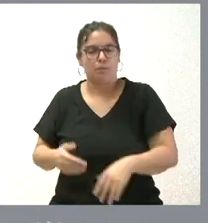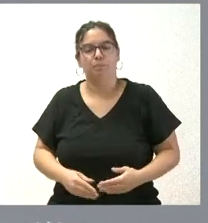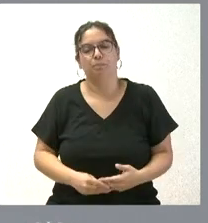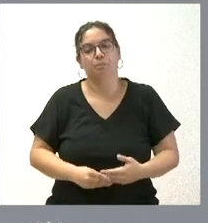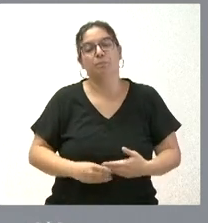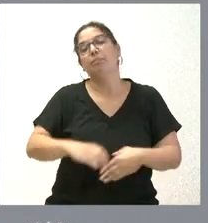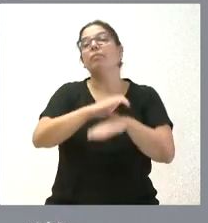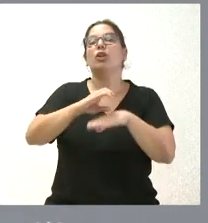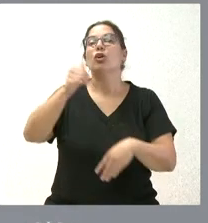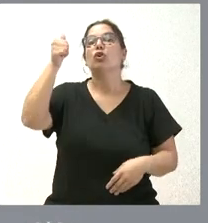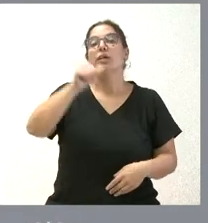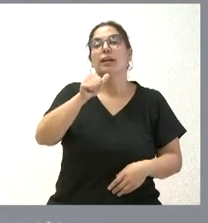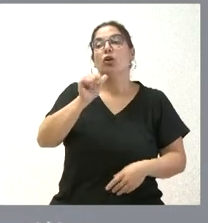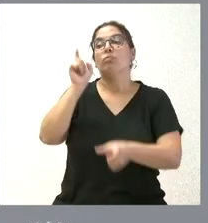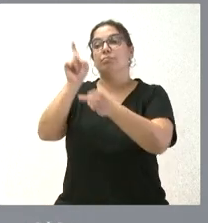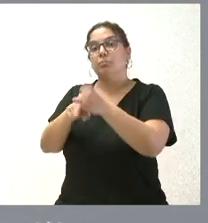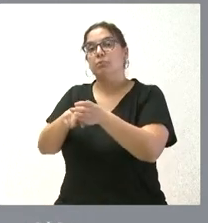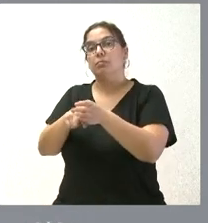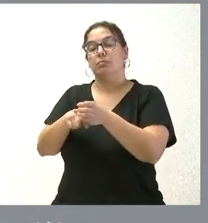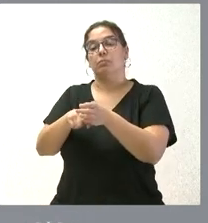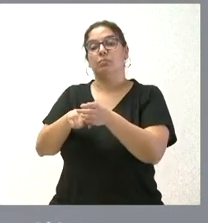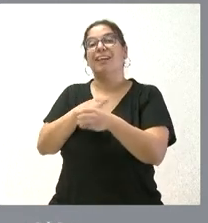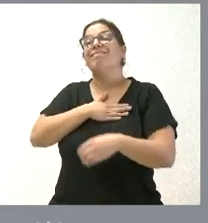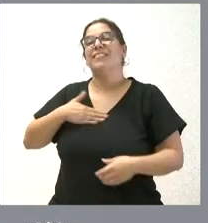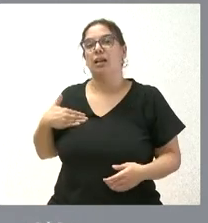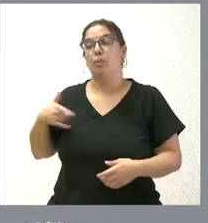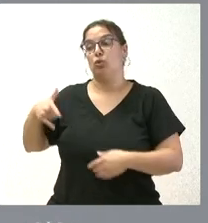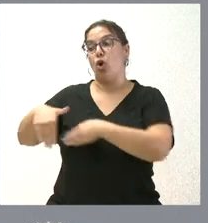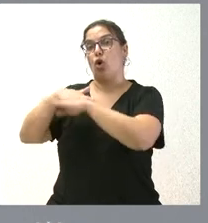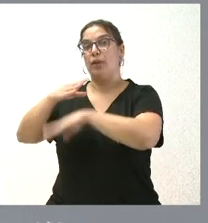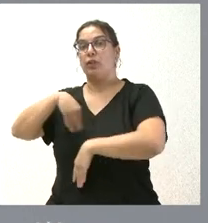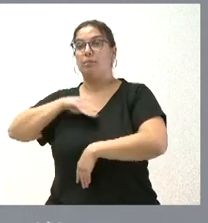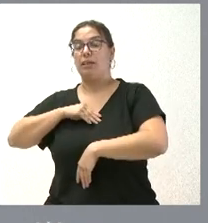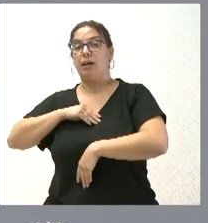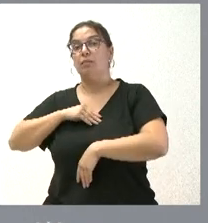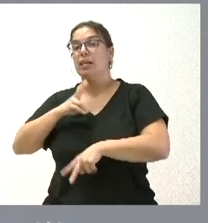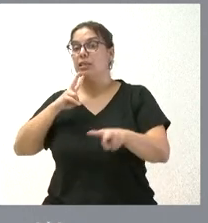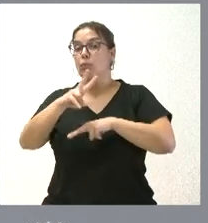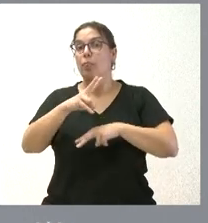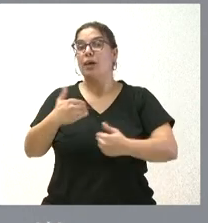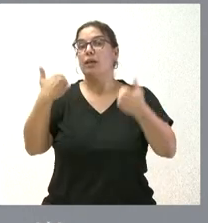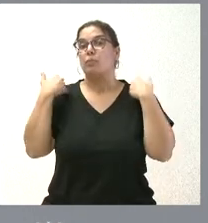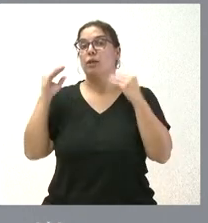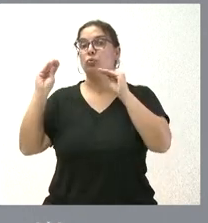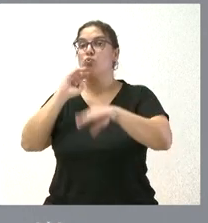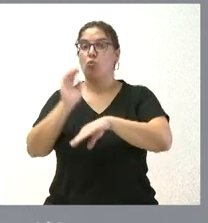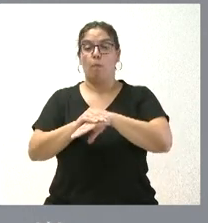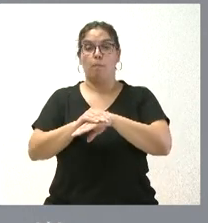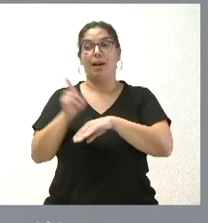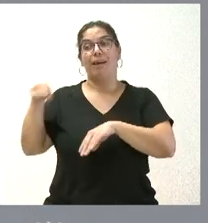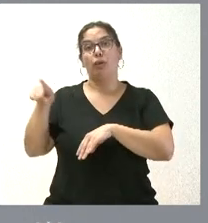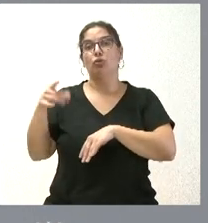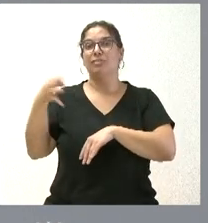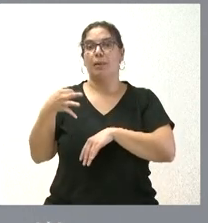consejero en esta reunión? Pues obtener del Gobierno la respuesta a lo que son las competencias del Gobierno, que son básicamente establecer los